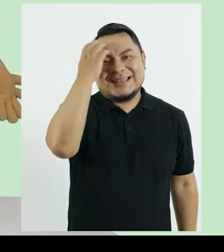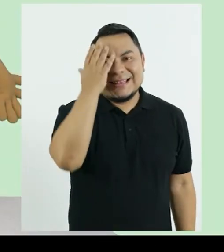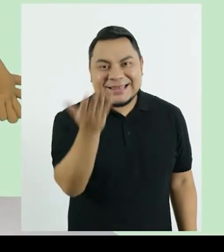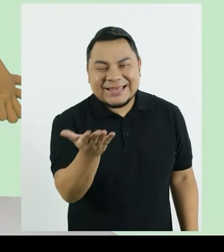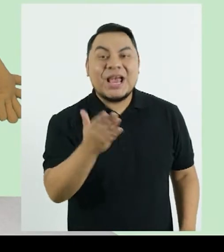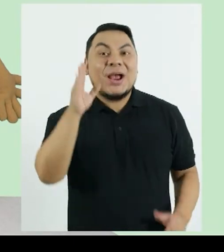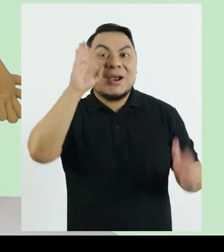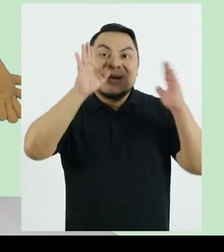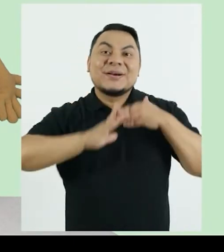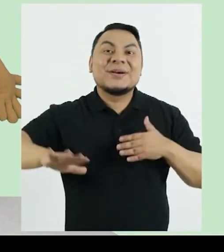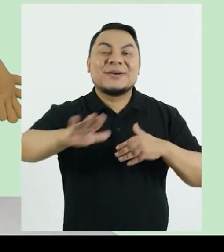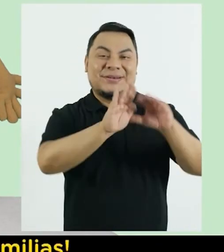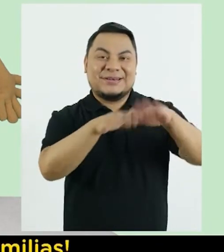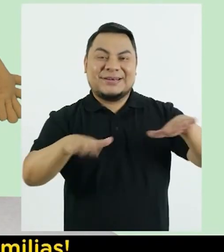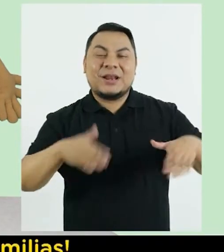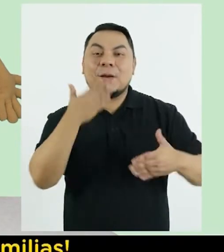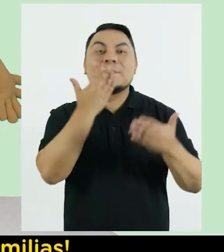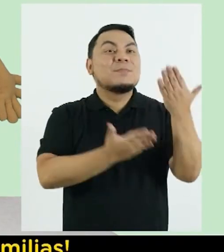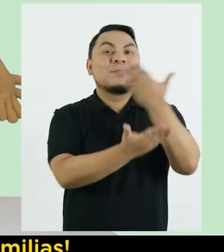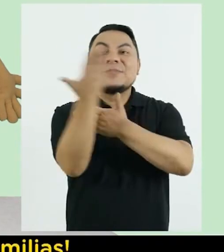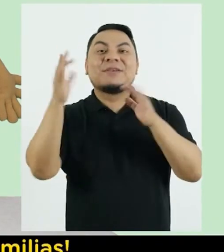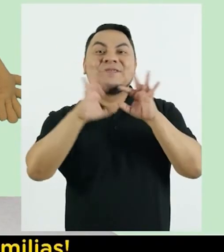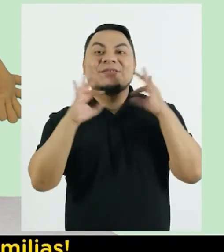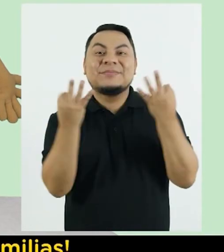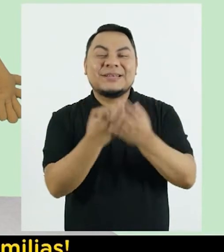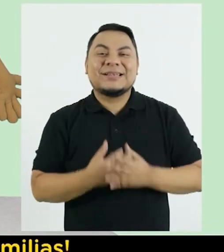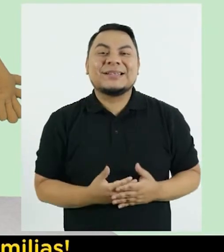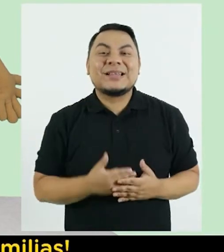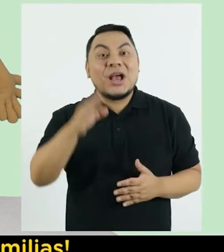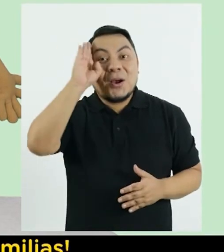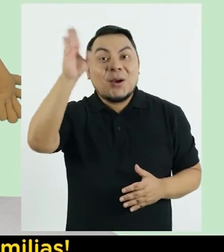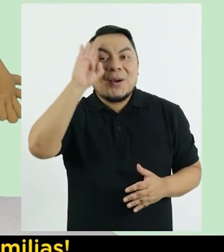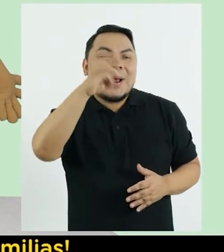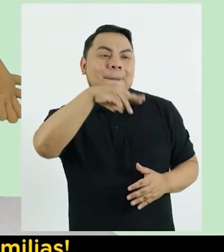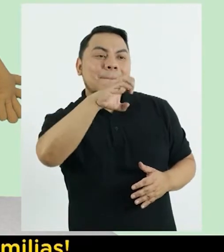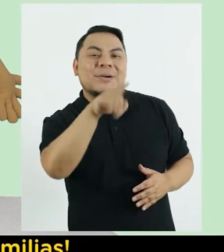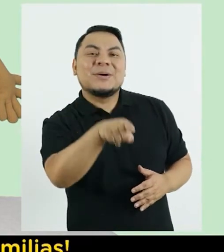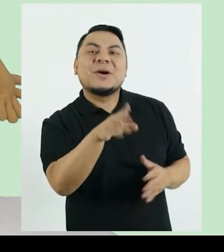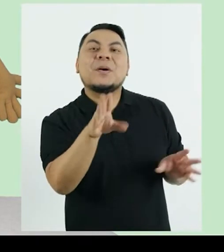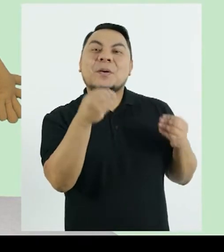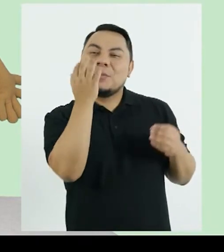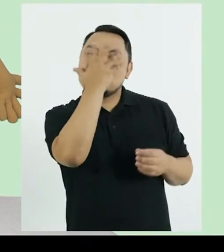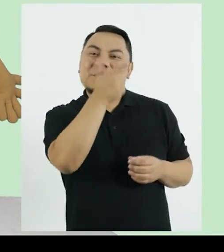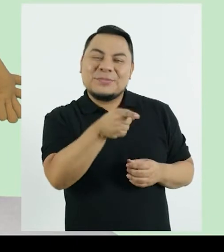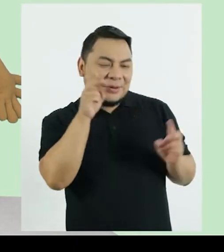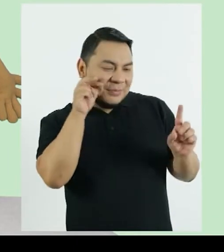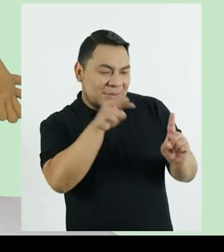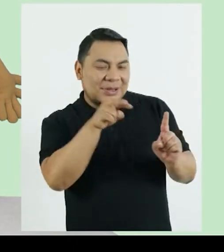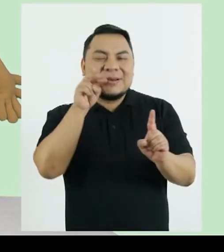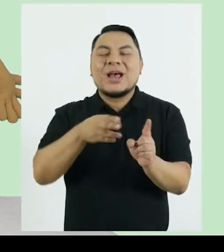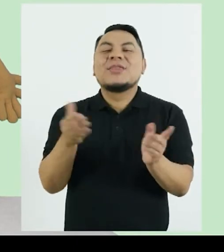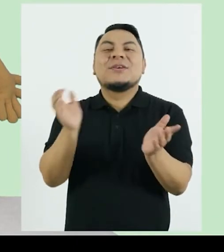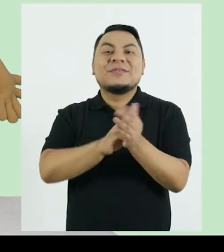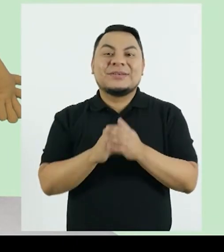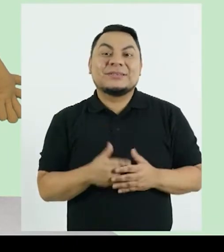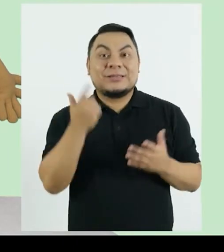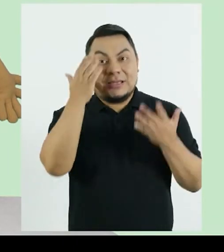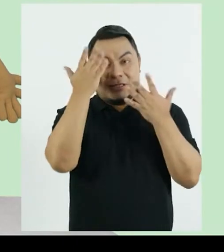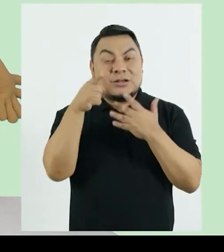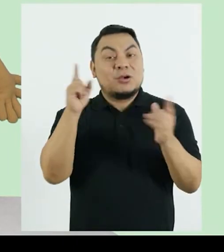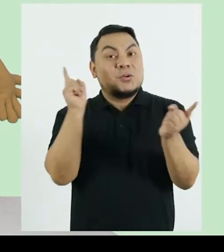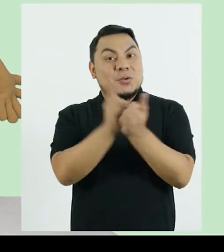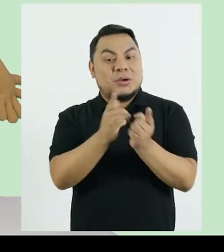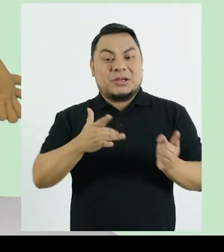Hola Daniel Hola chicas y chicos Buenos días familias Hola Memo Qué lindos